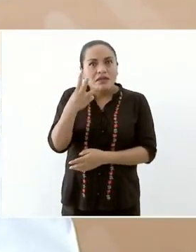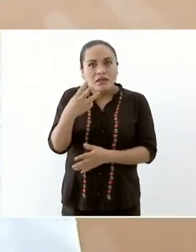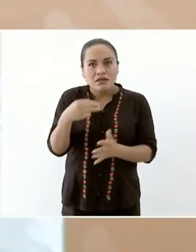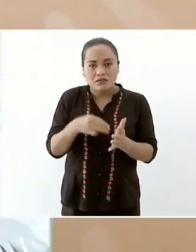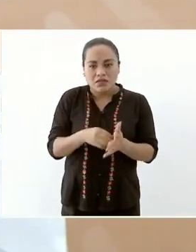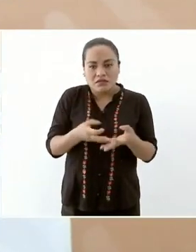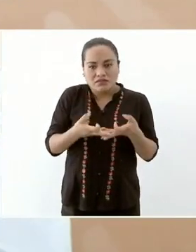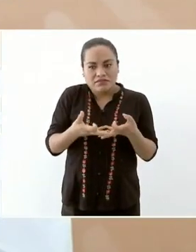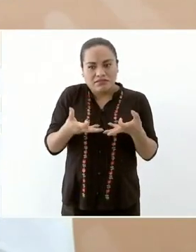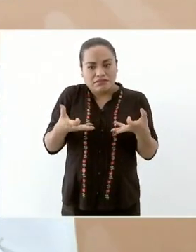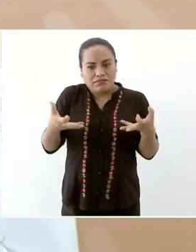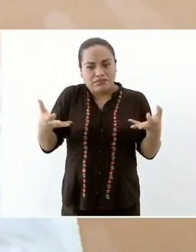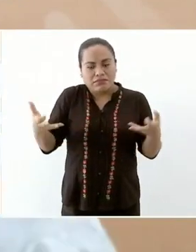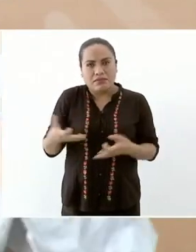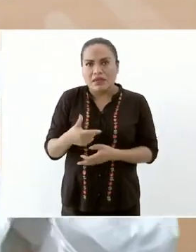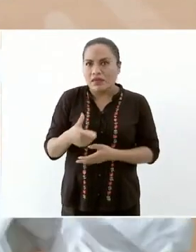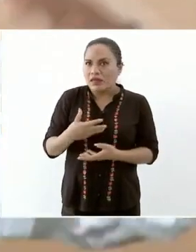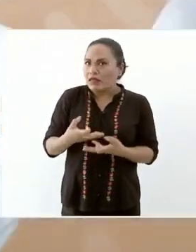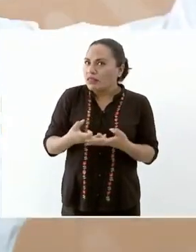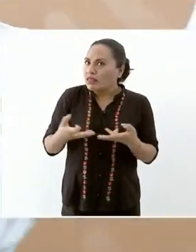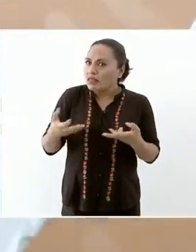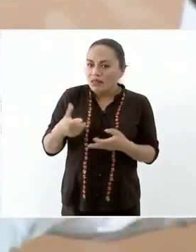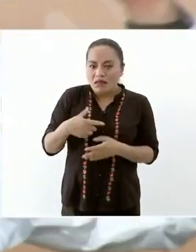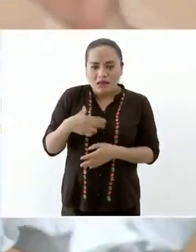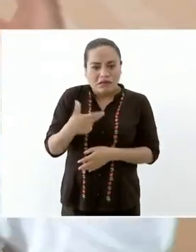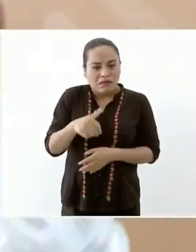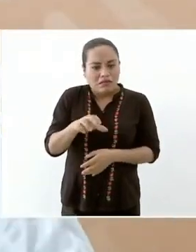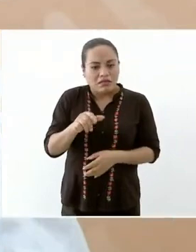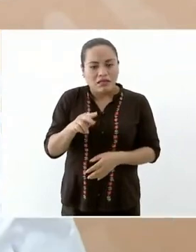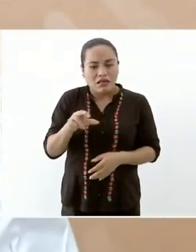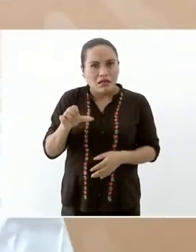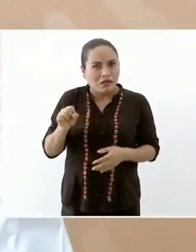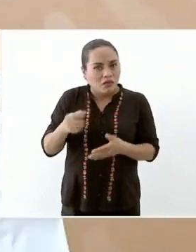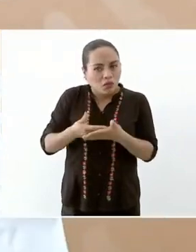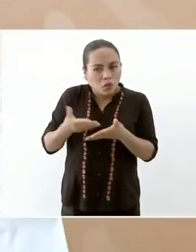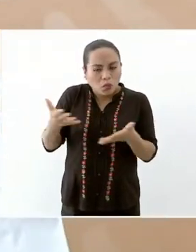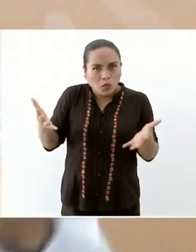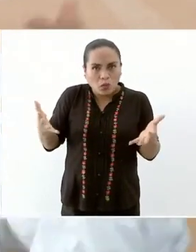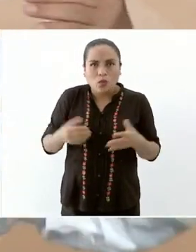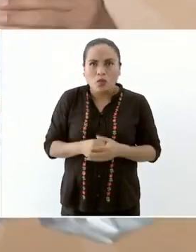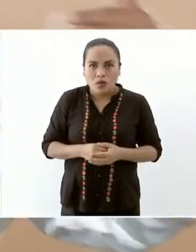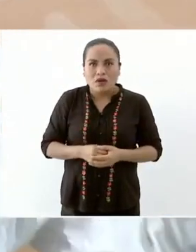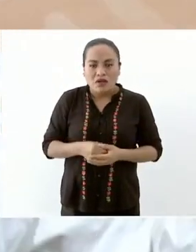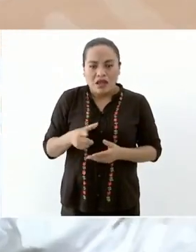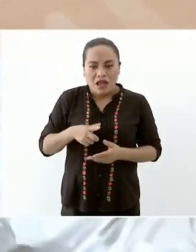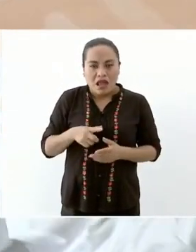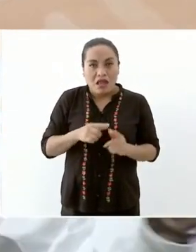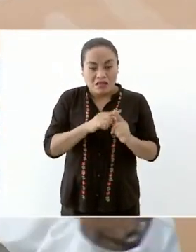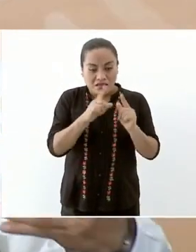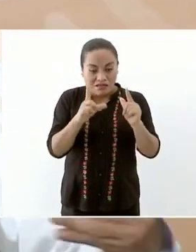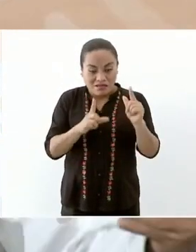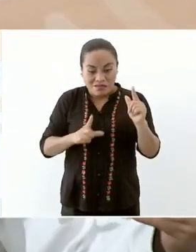cuento esto porque así está en el país entonces me paran